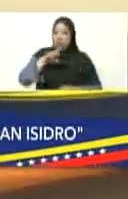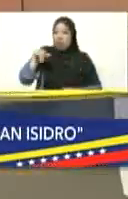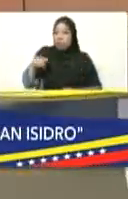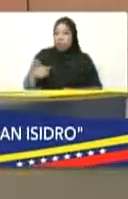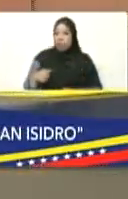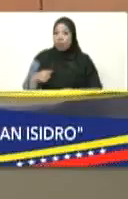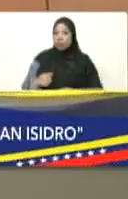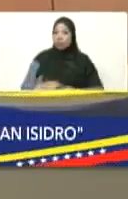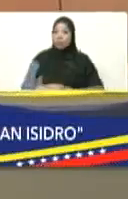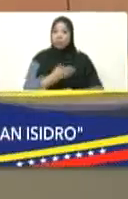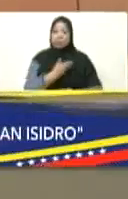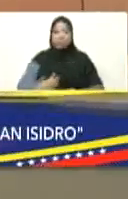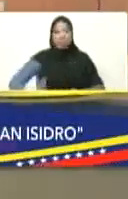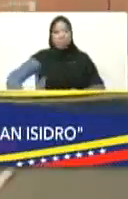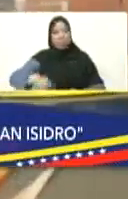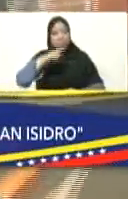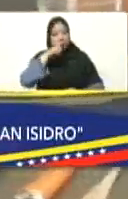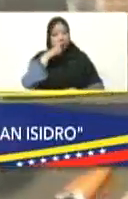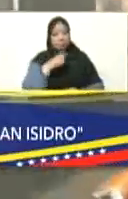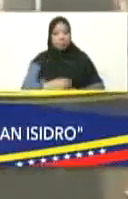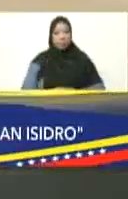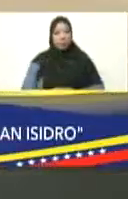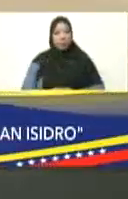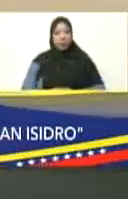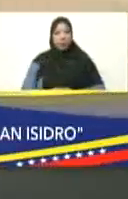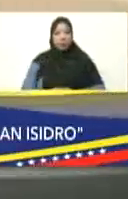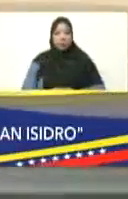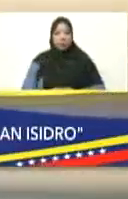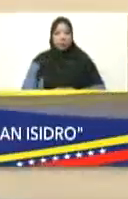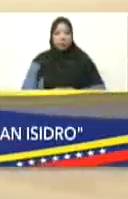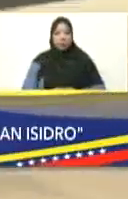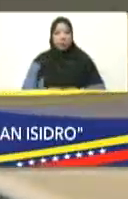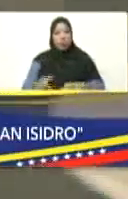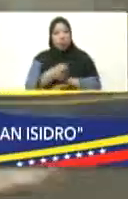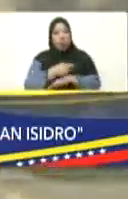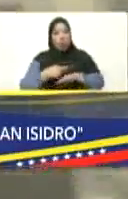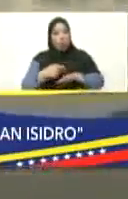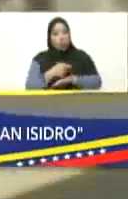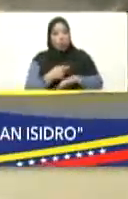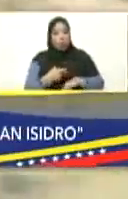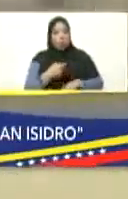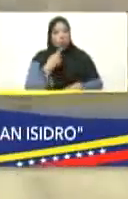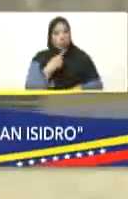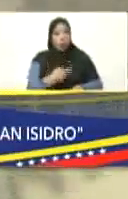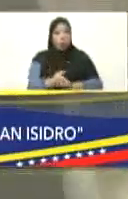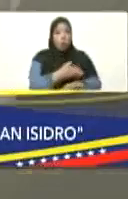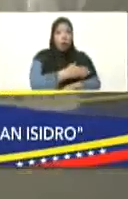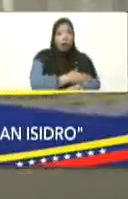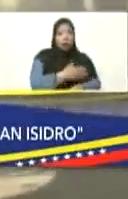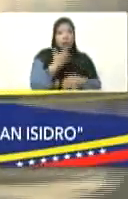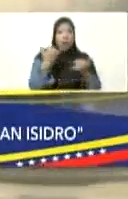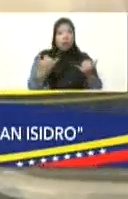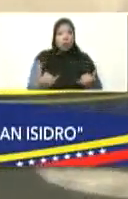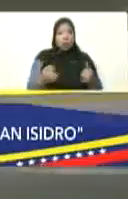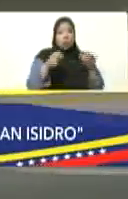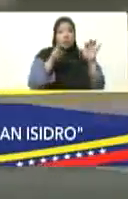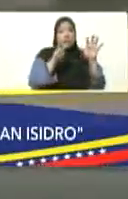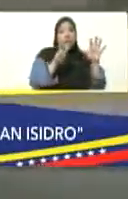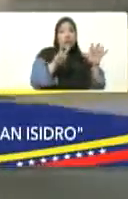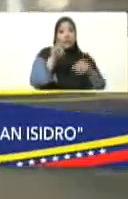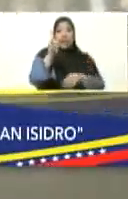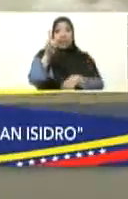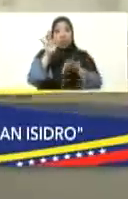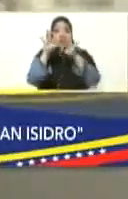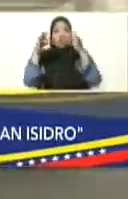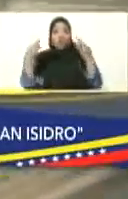Como ya bien lo dijo el gobernador, señor presidente, ahorita se están reubicando 72 familias, señor